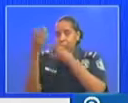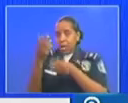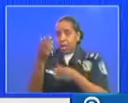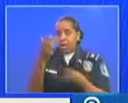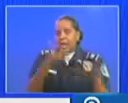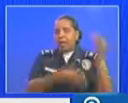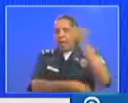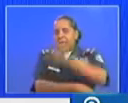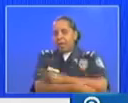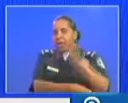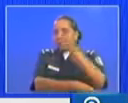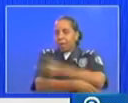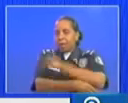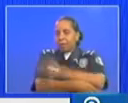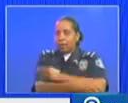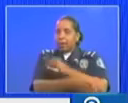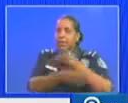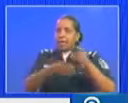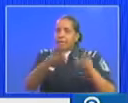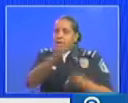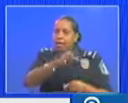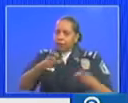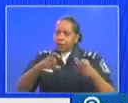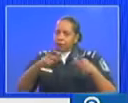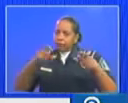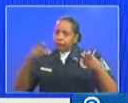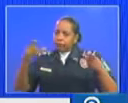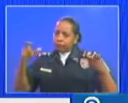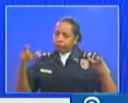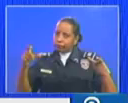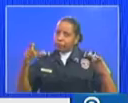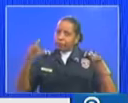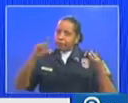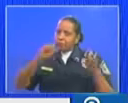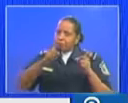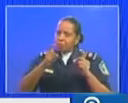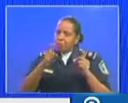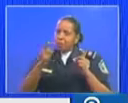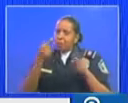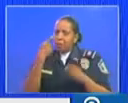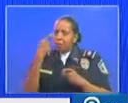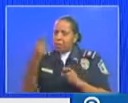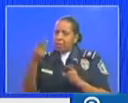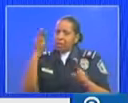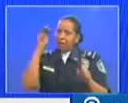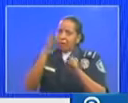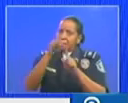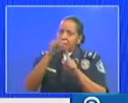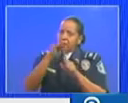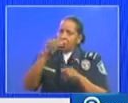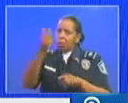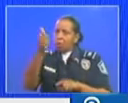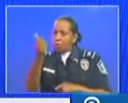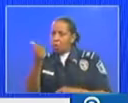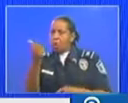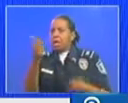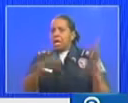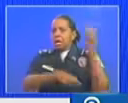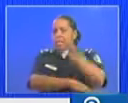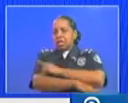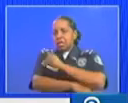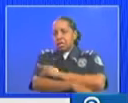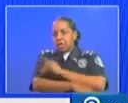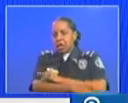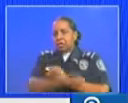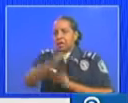la cantidad de duplicaciones de casos se van dando más allá de la meta que teníamos de 10 días estamos logrando 16 días